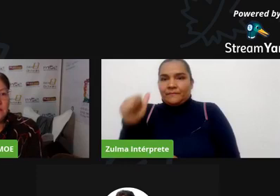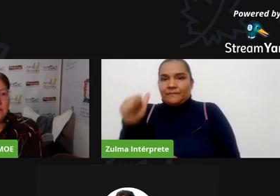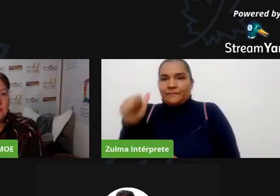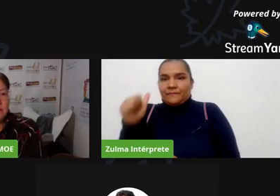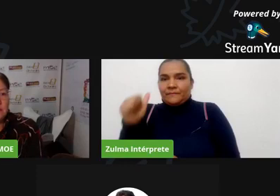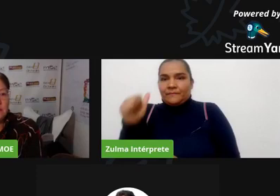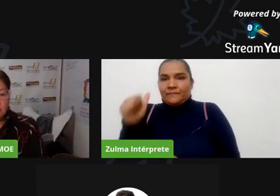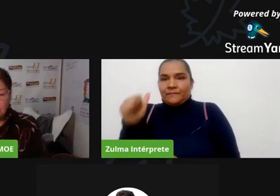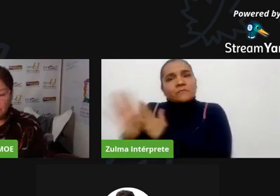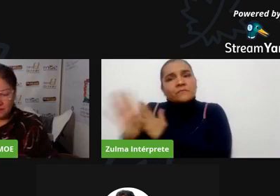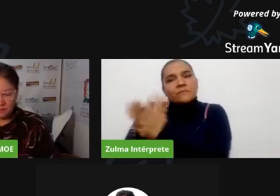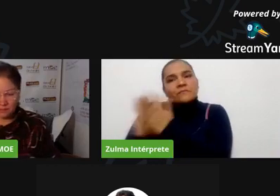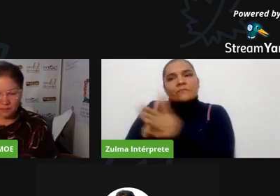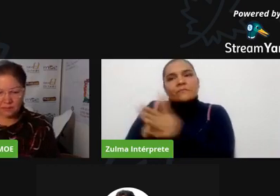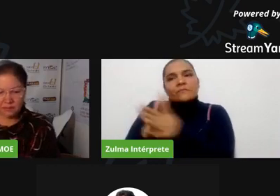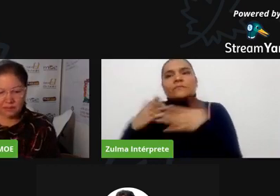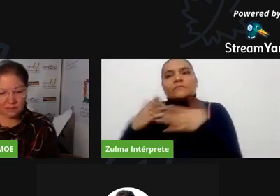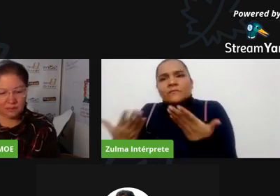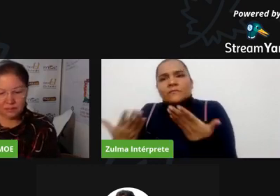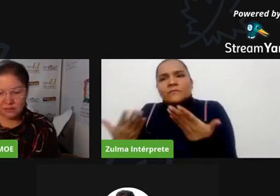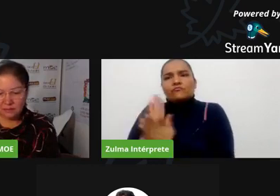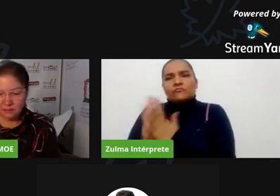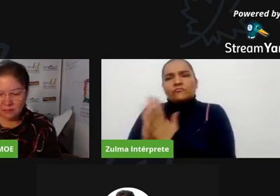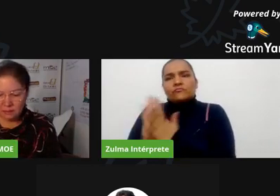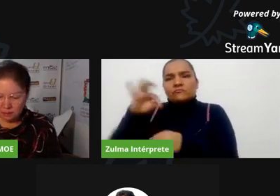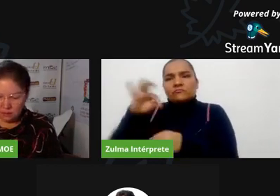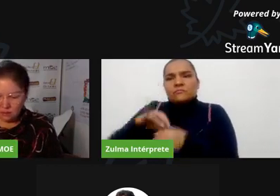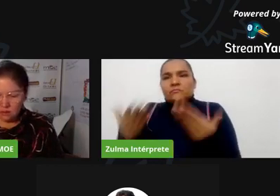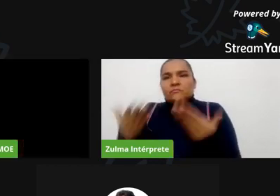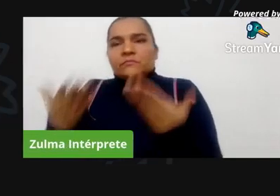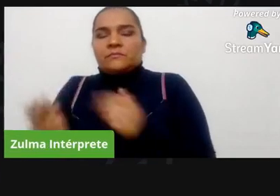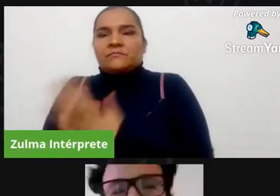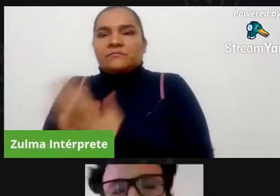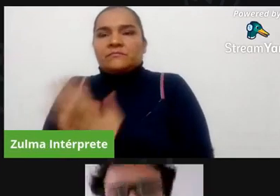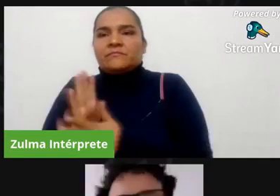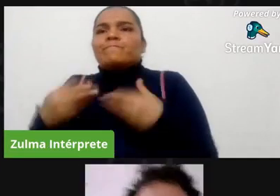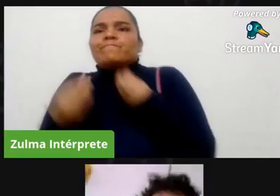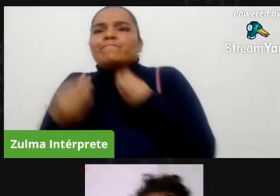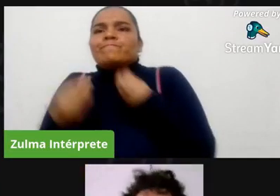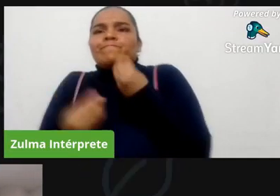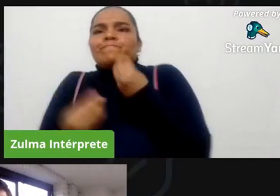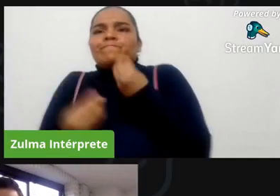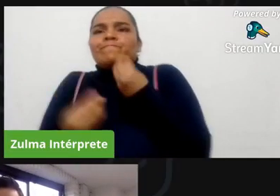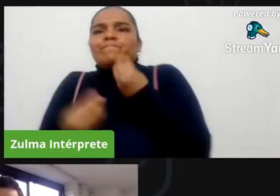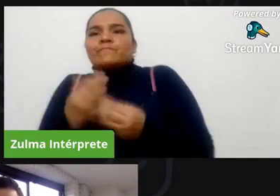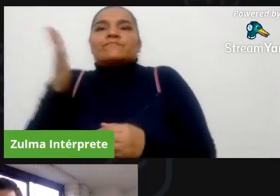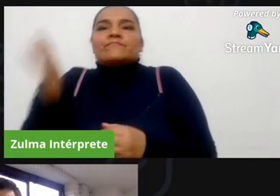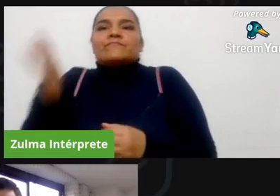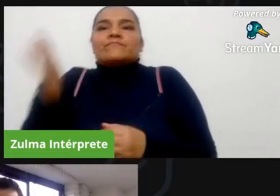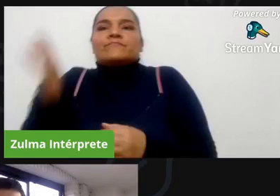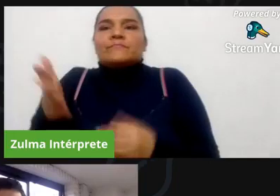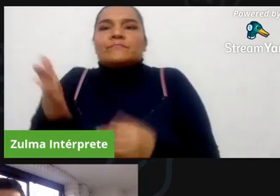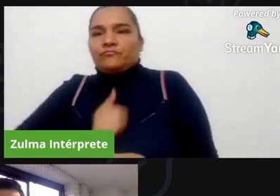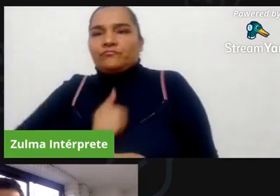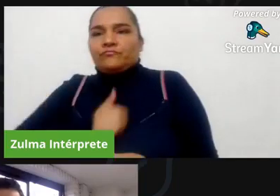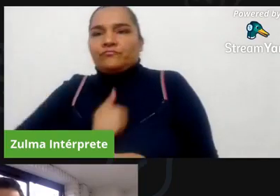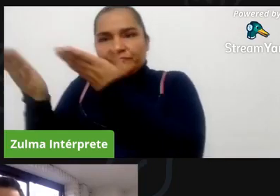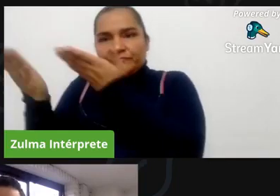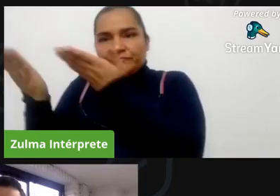director adelante muy buenas tardes hola latriz buenas tardes hola alejandra a alejandro